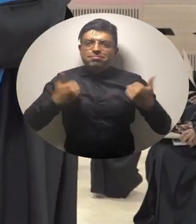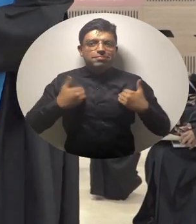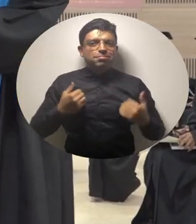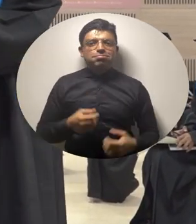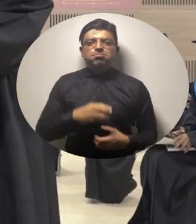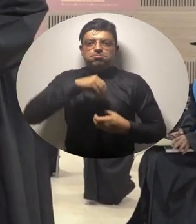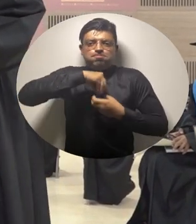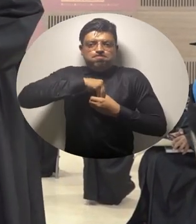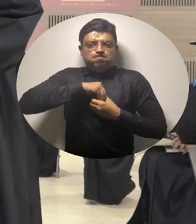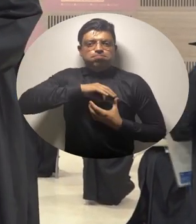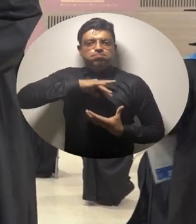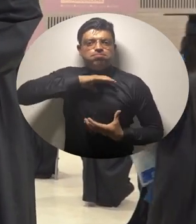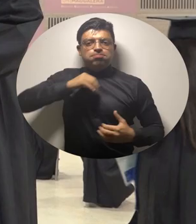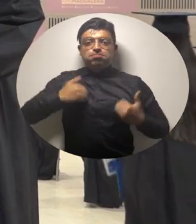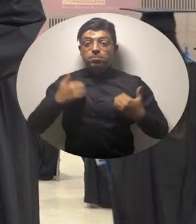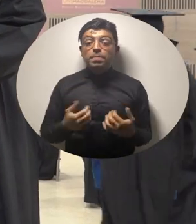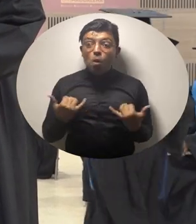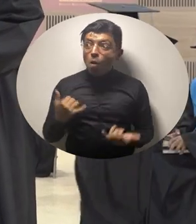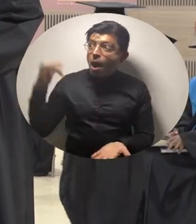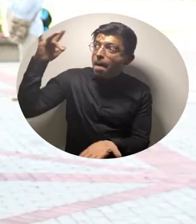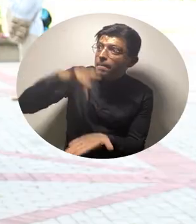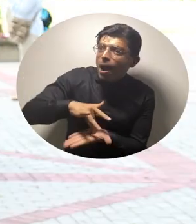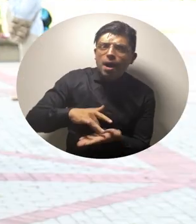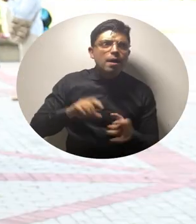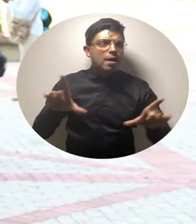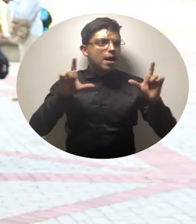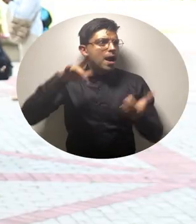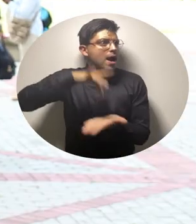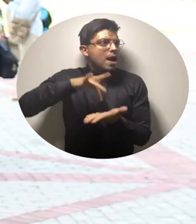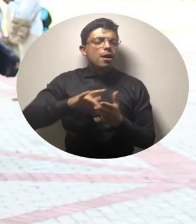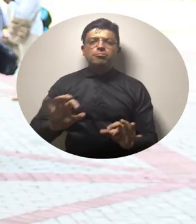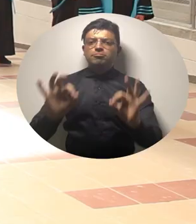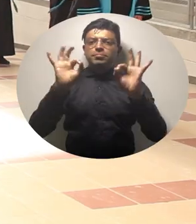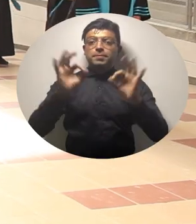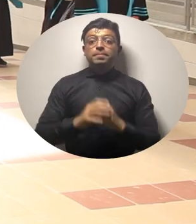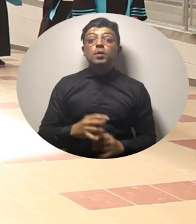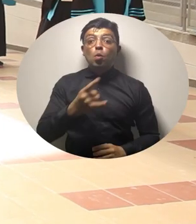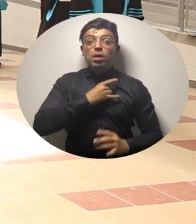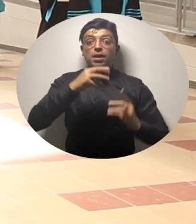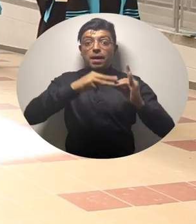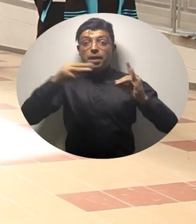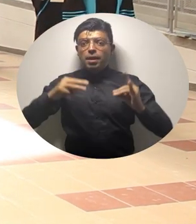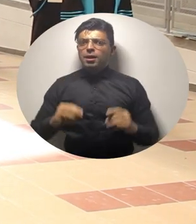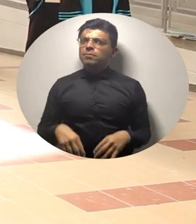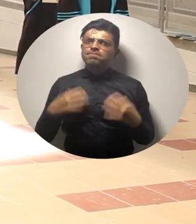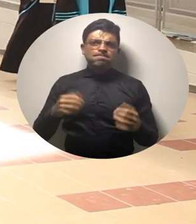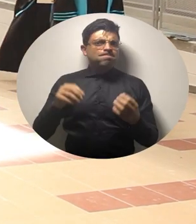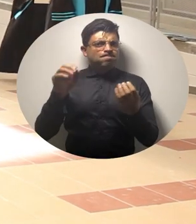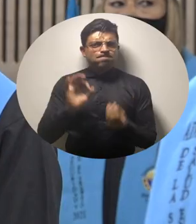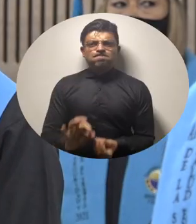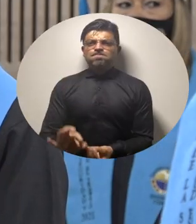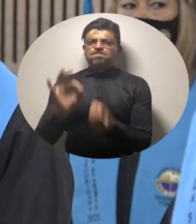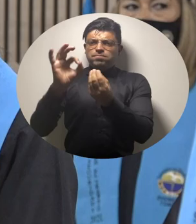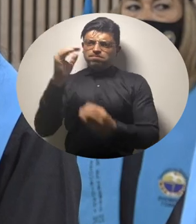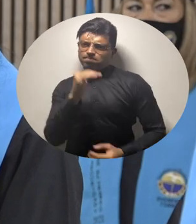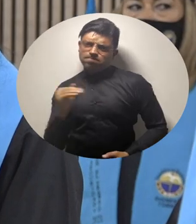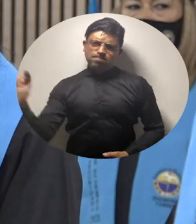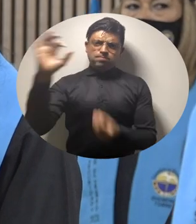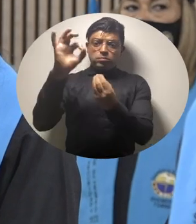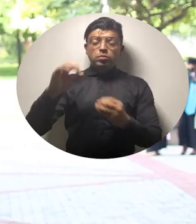mucha satisfacción. Y me pareció excelente que llegara hasta acá a asistir a sus grados presenciales. La Universidad de Magdalena es una universidad de altísima